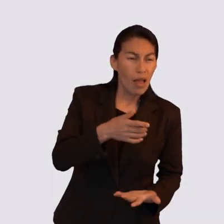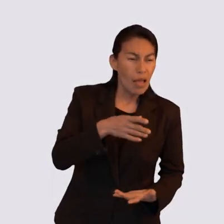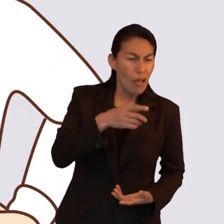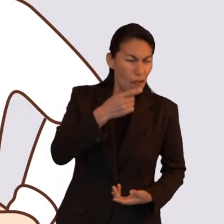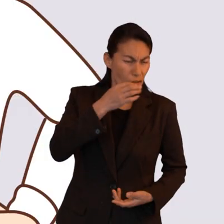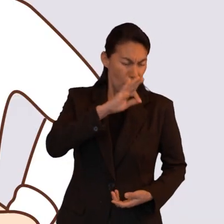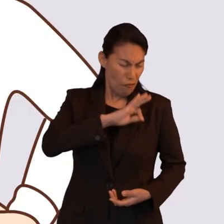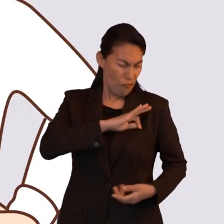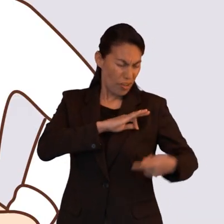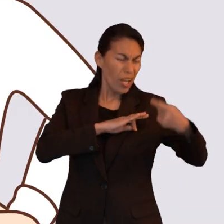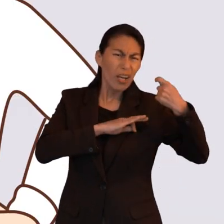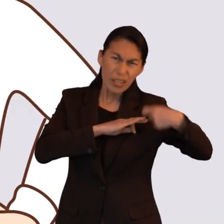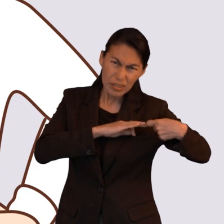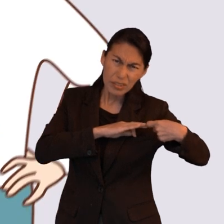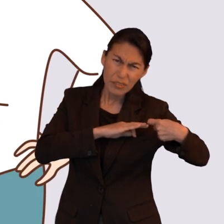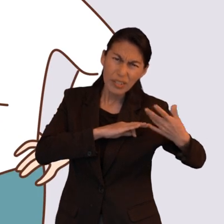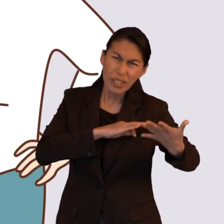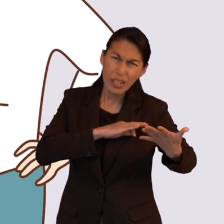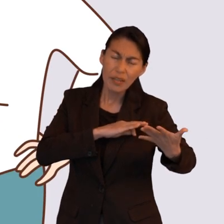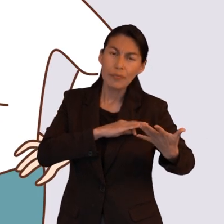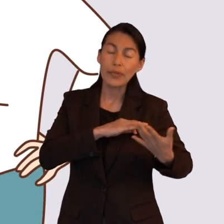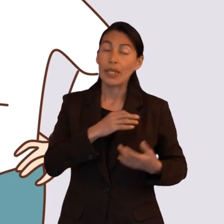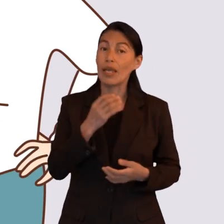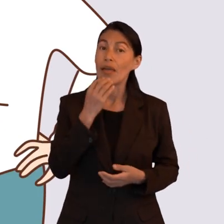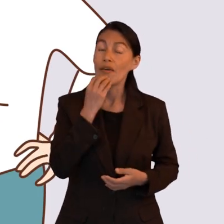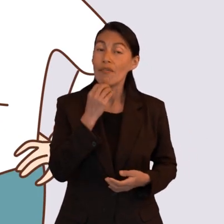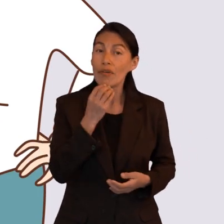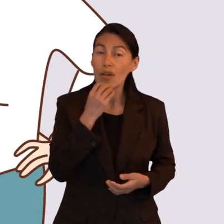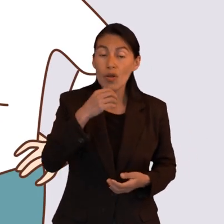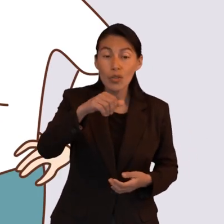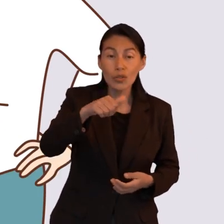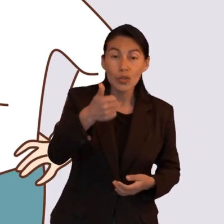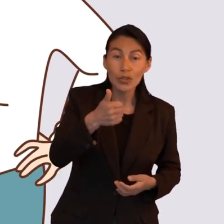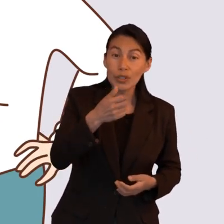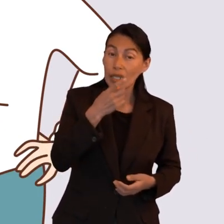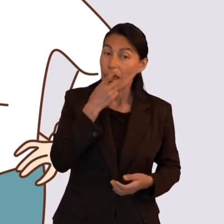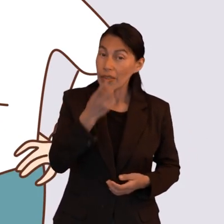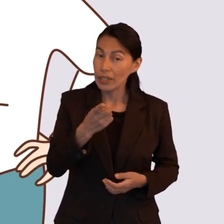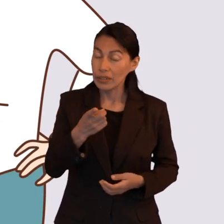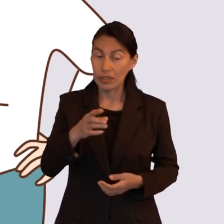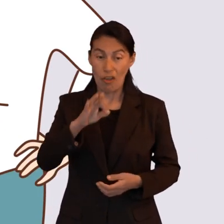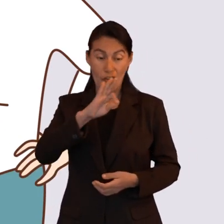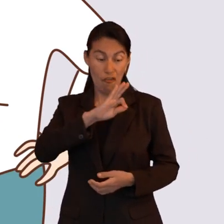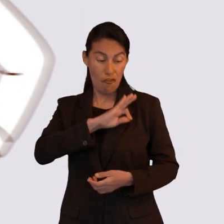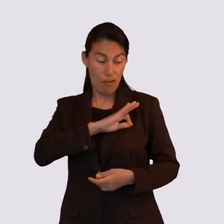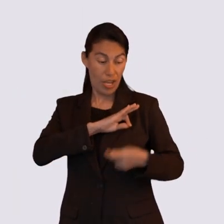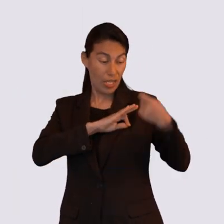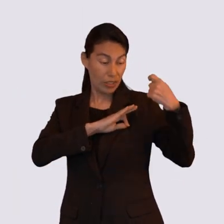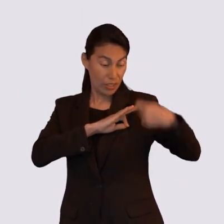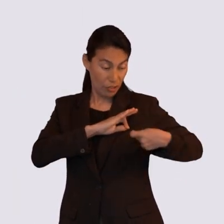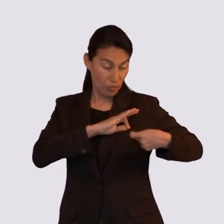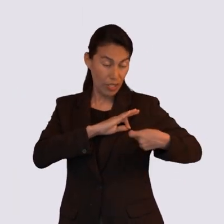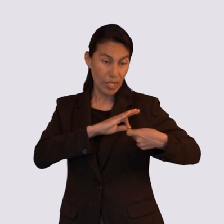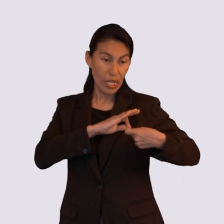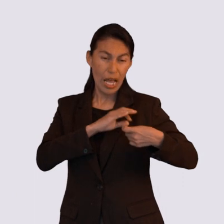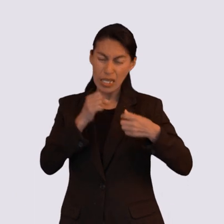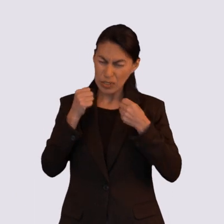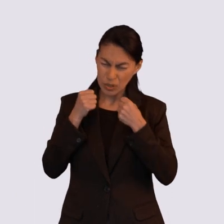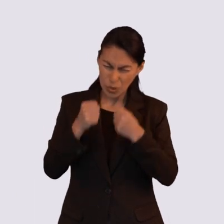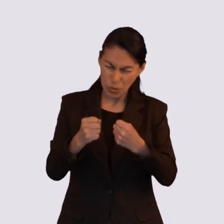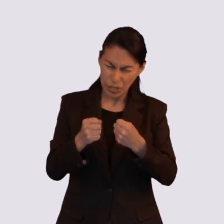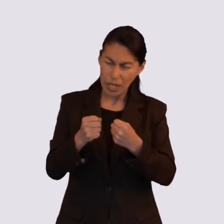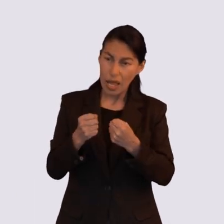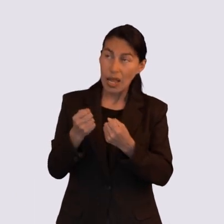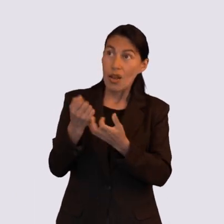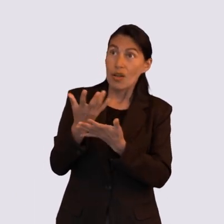Si buscamos una definición bíblica de fe no necesitamos mirar más allá de Hebreos 11. Es pues la fe la